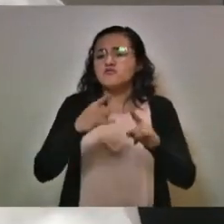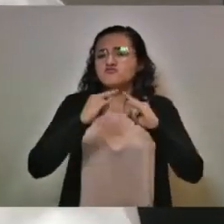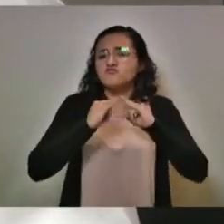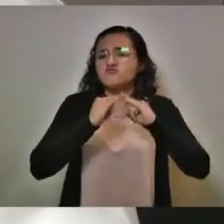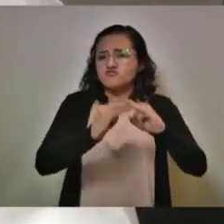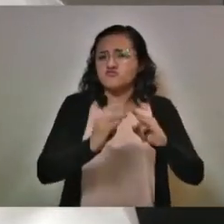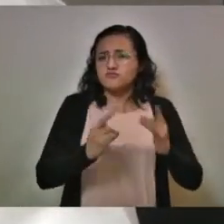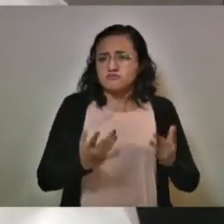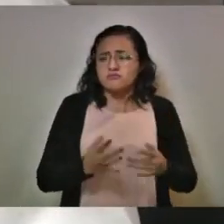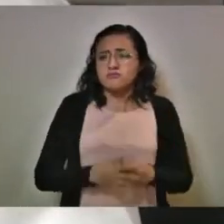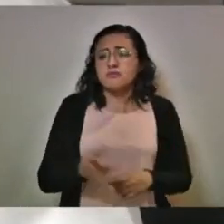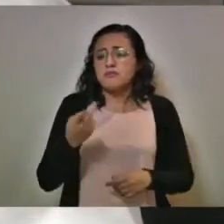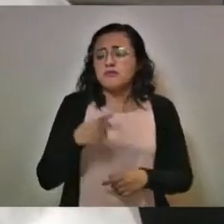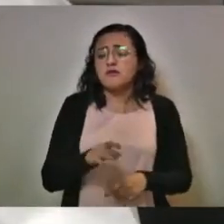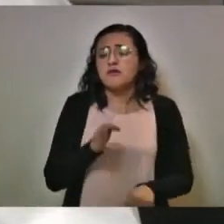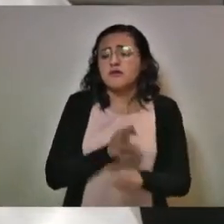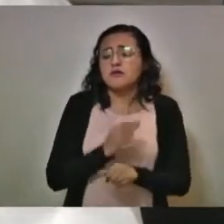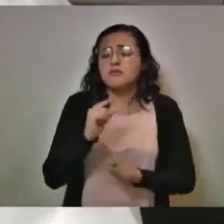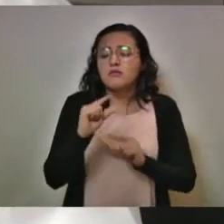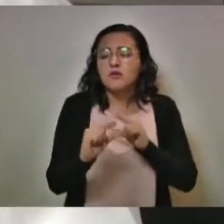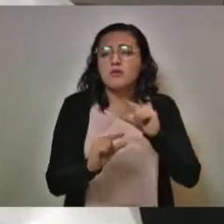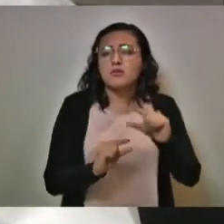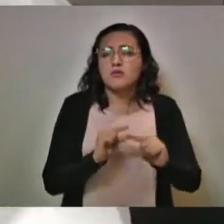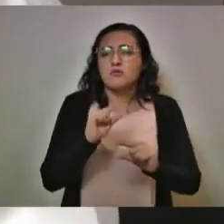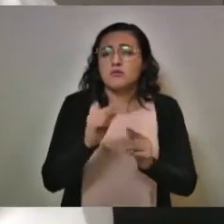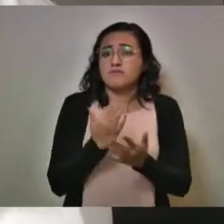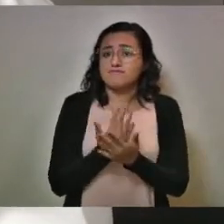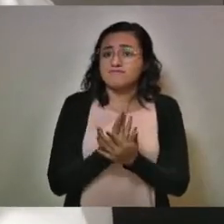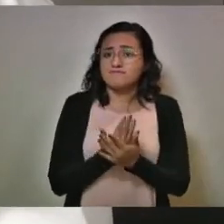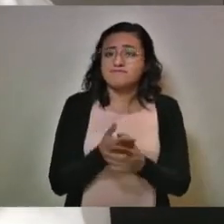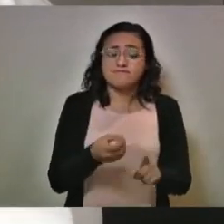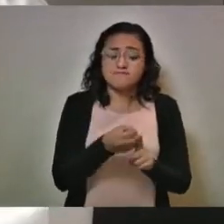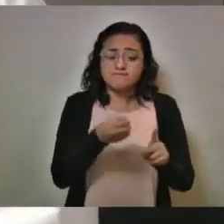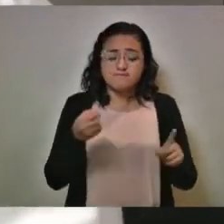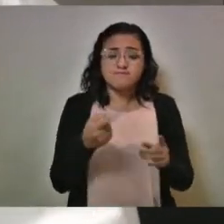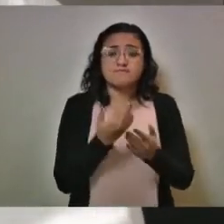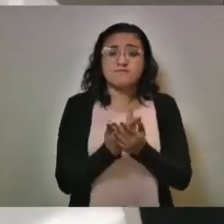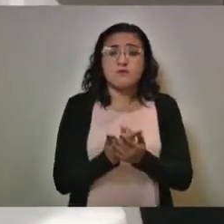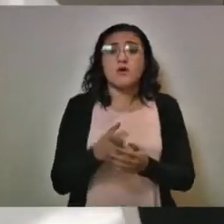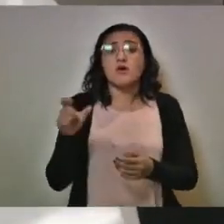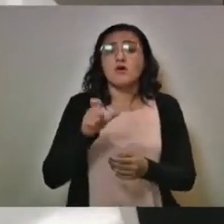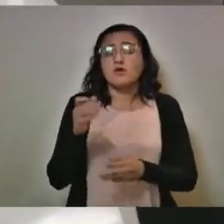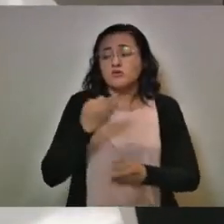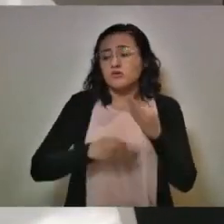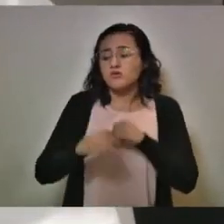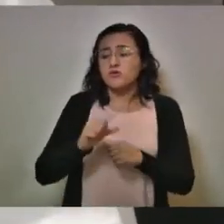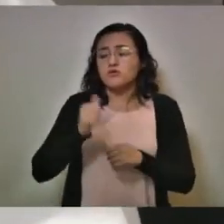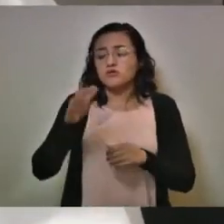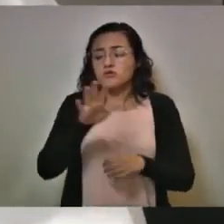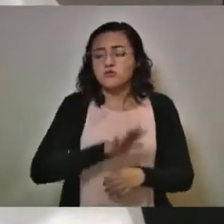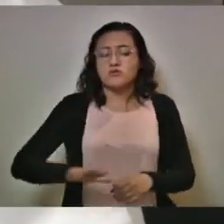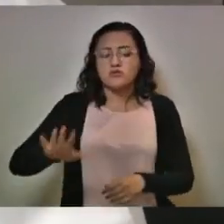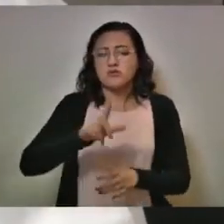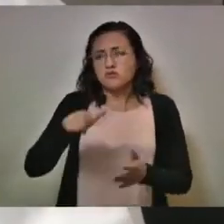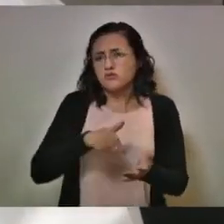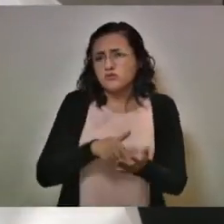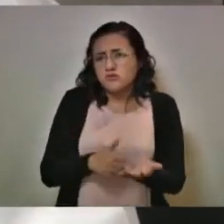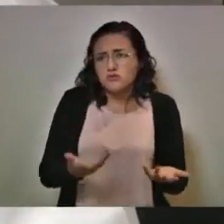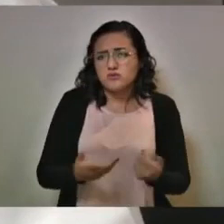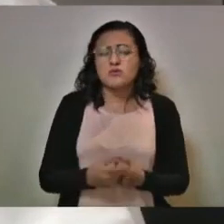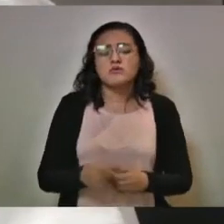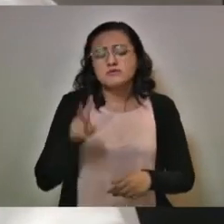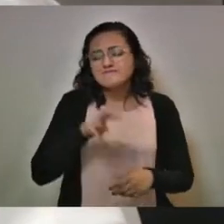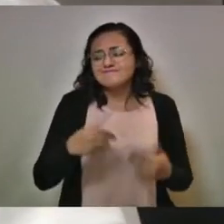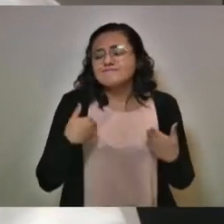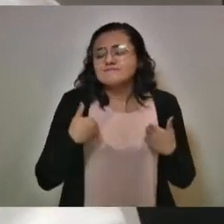pero de una manera gradual, ordenada, al igual que todos los demás sectores. Esto se